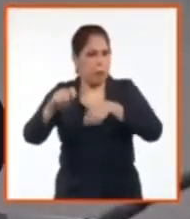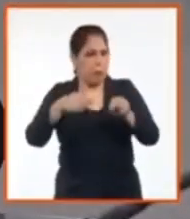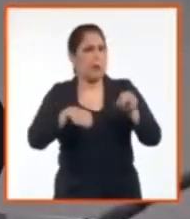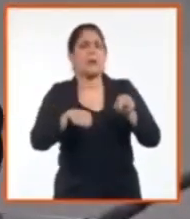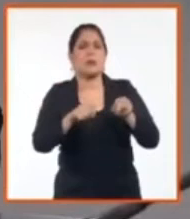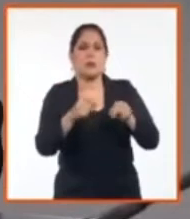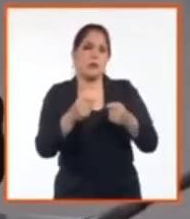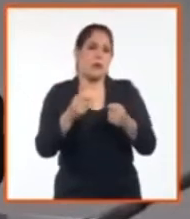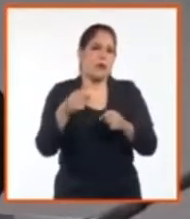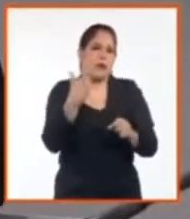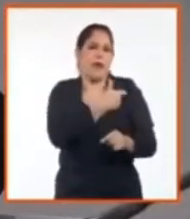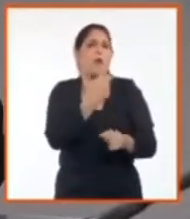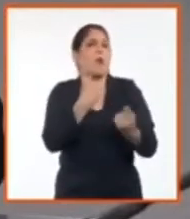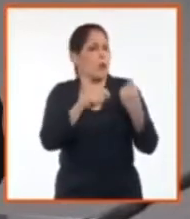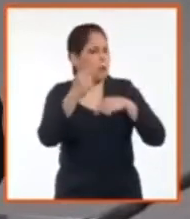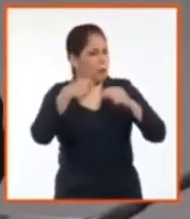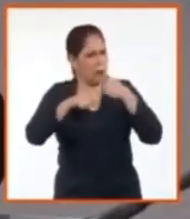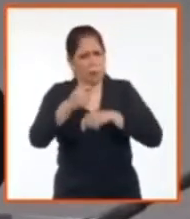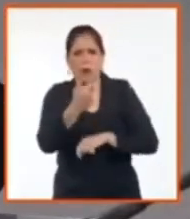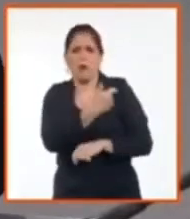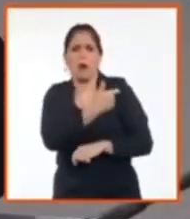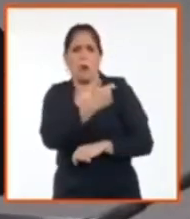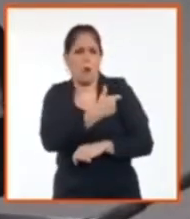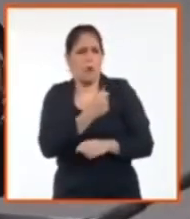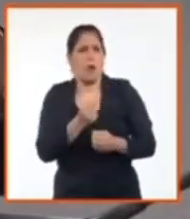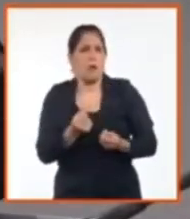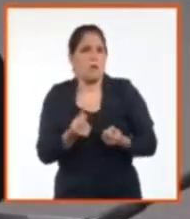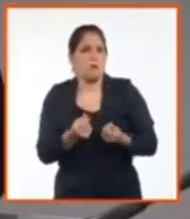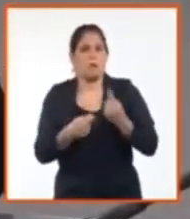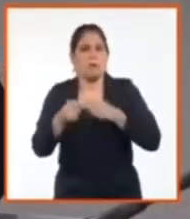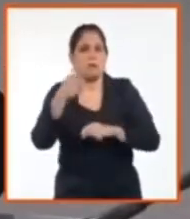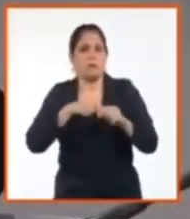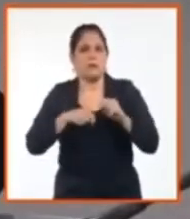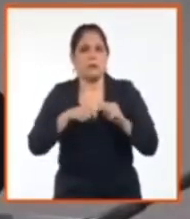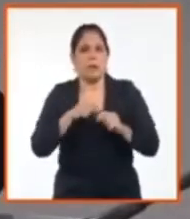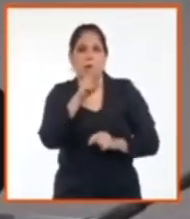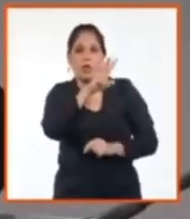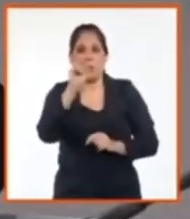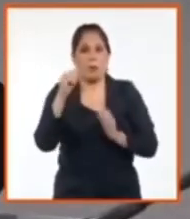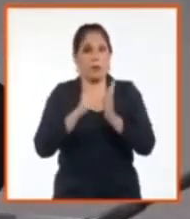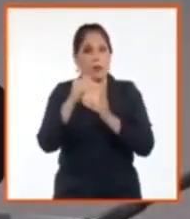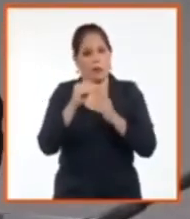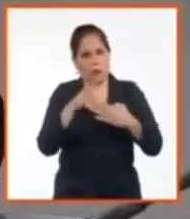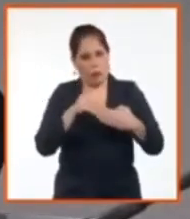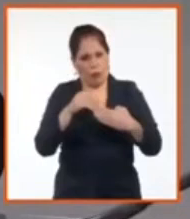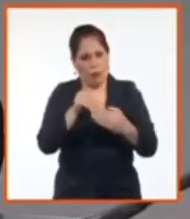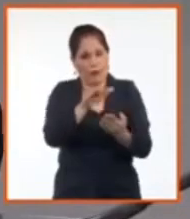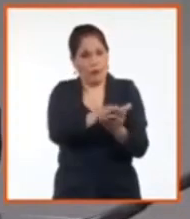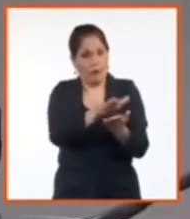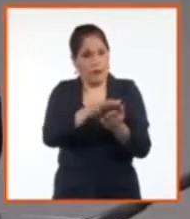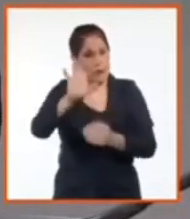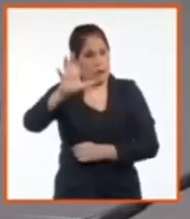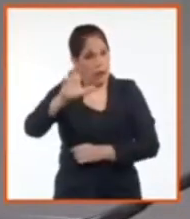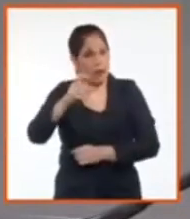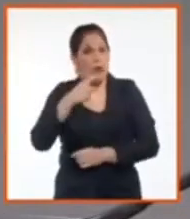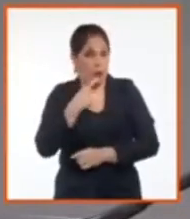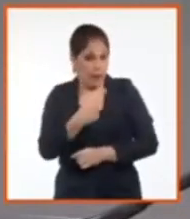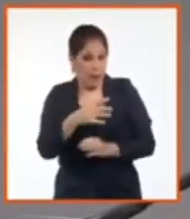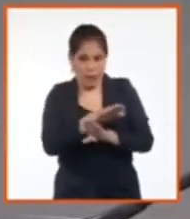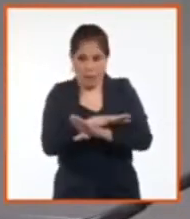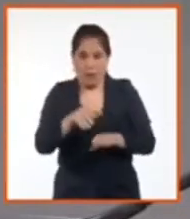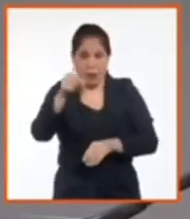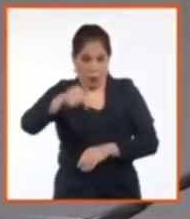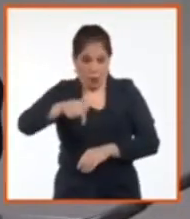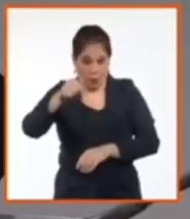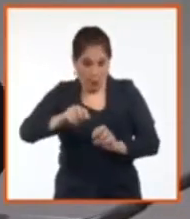este caso de vacunas, o sea, hicimos exportaciones en los últimos meses del año más de 200 millones de dólares. Esto nosotros lo hemos dicho en nuestro momento, pero hoy, o